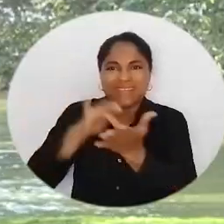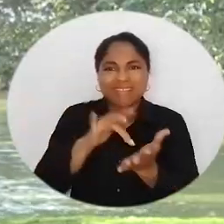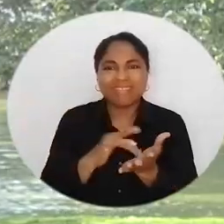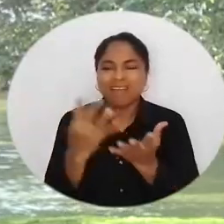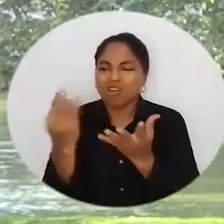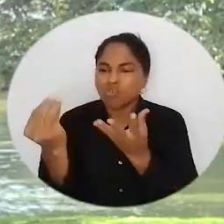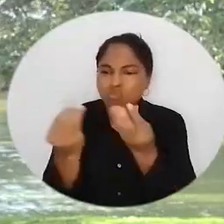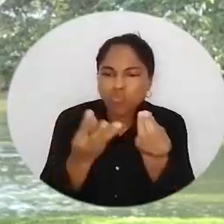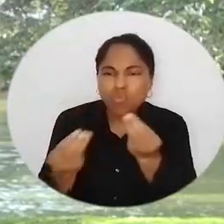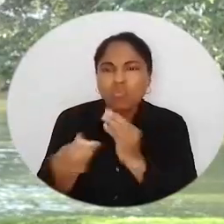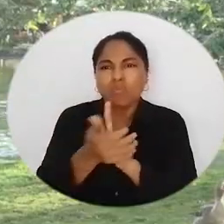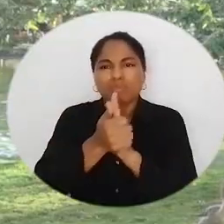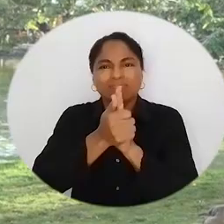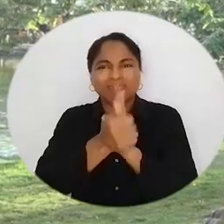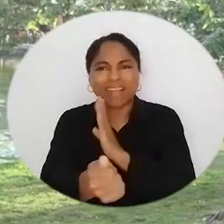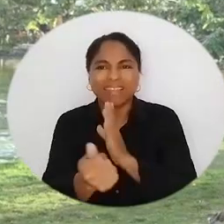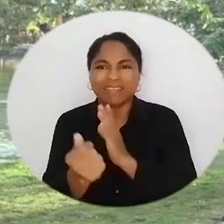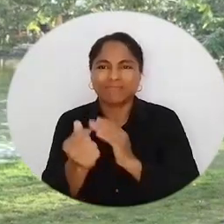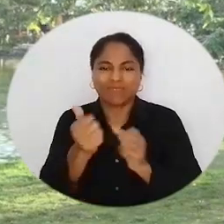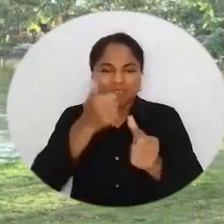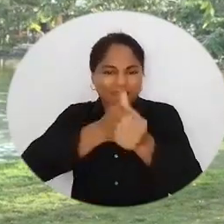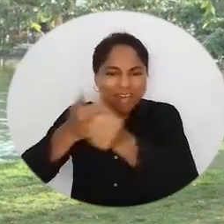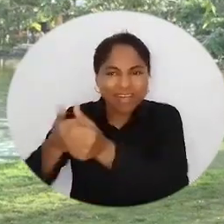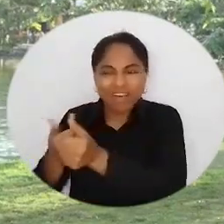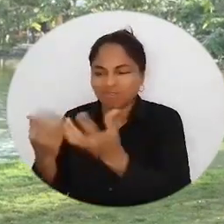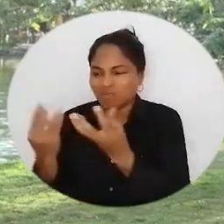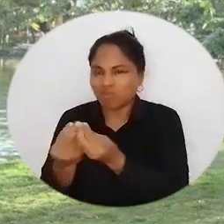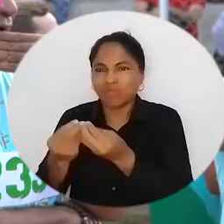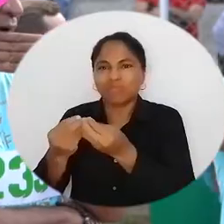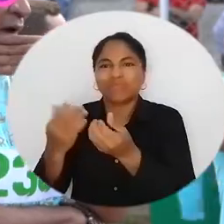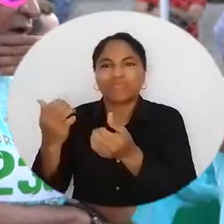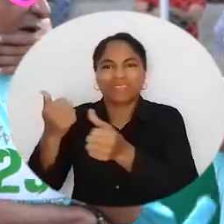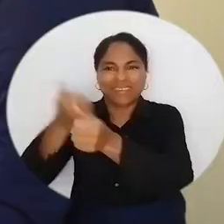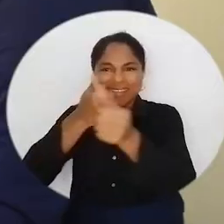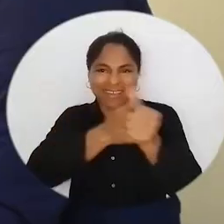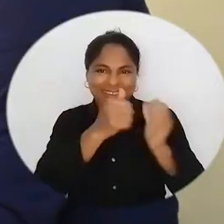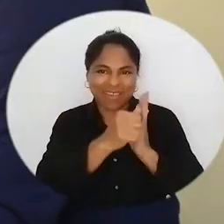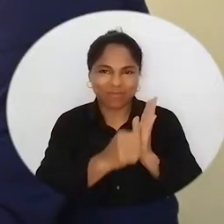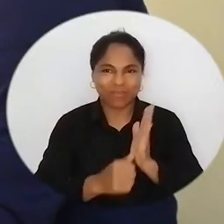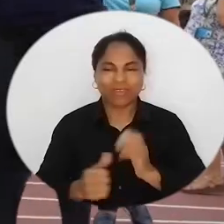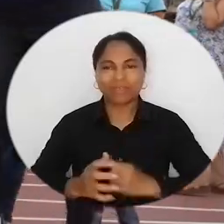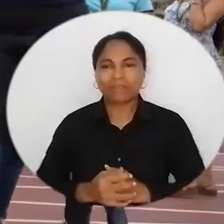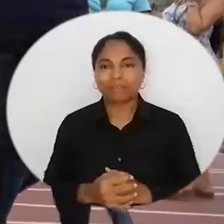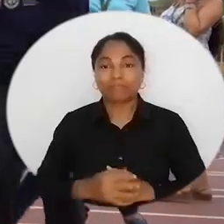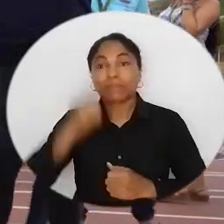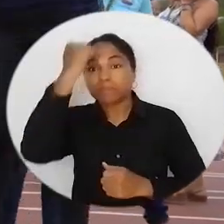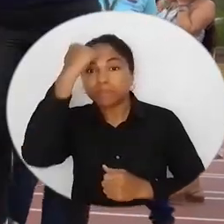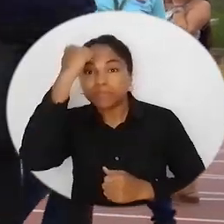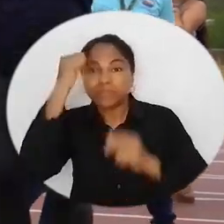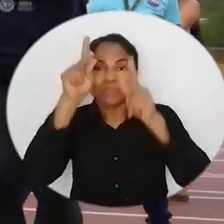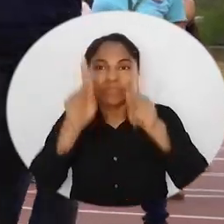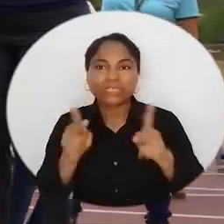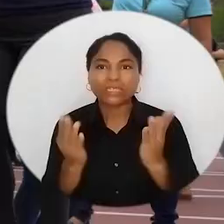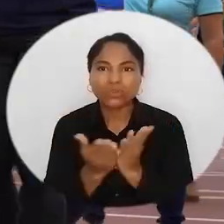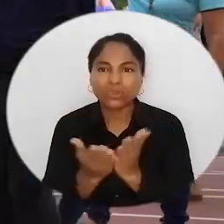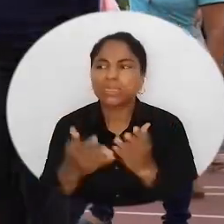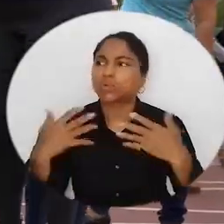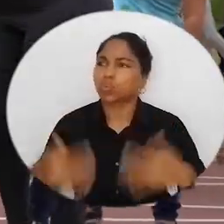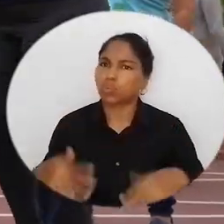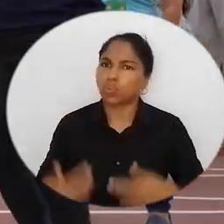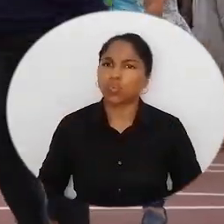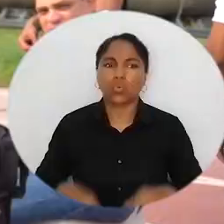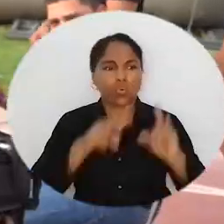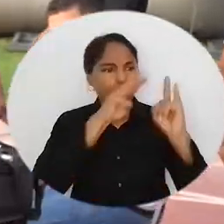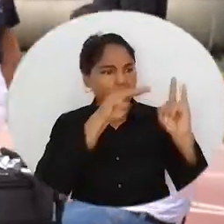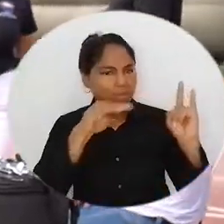y talentos individuales y colectivos de cada programa. Docentes y estudiantes coinciden en que fue un acierto de